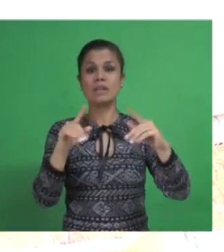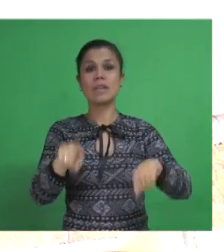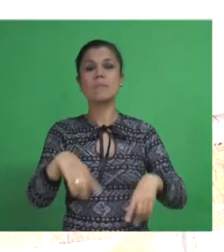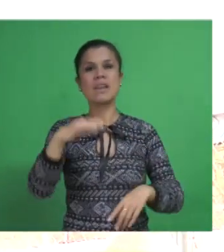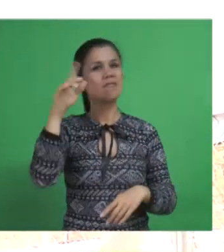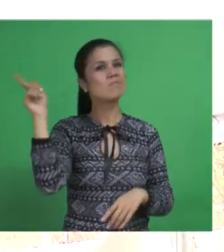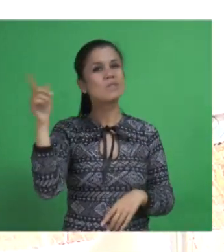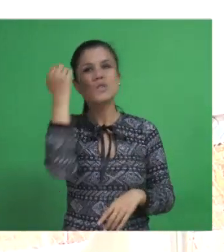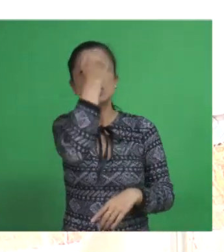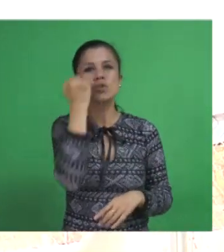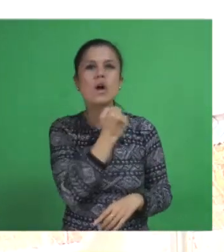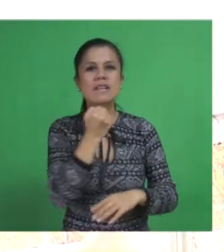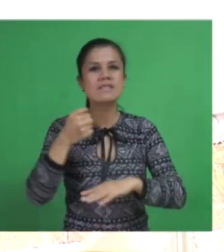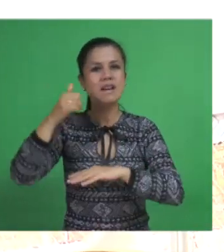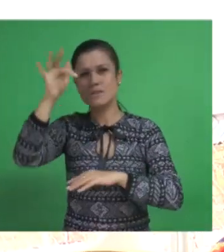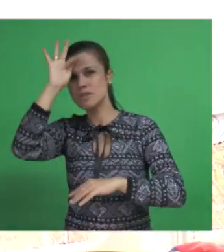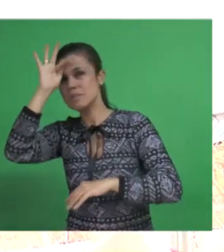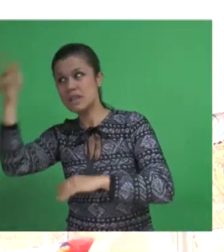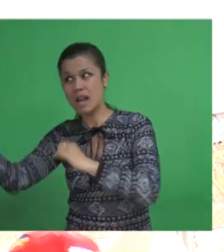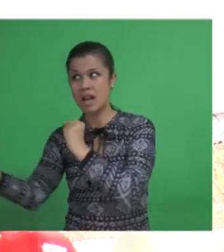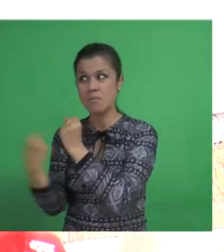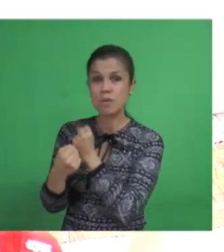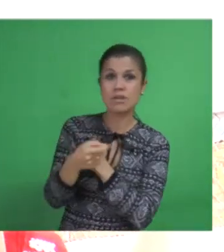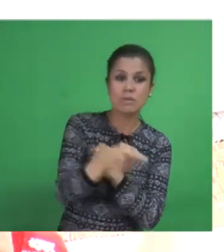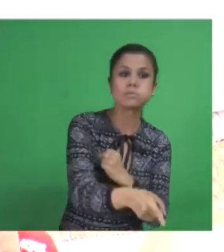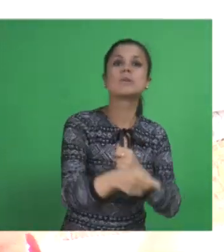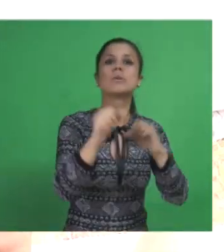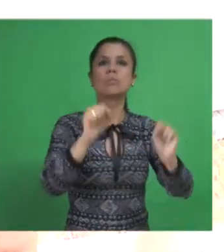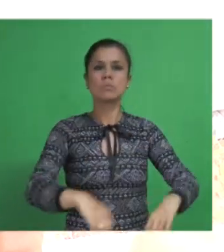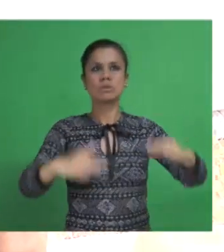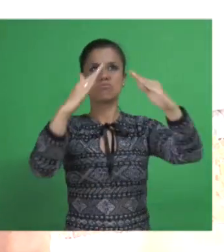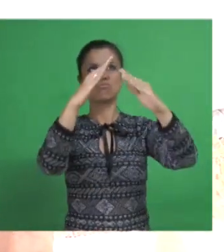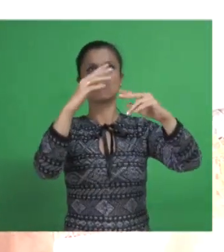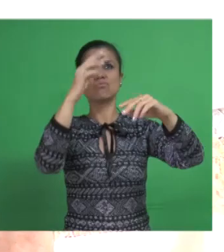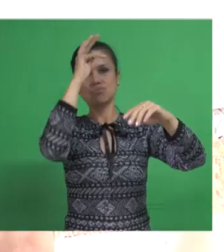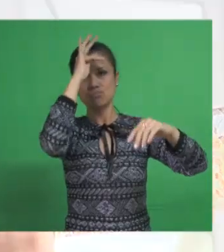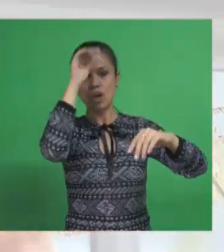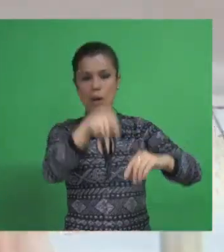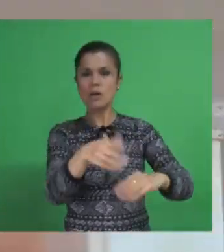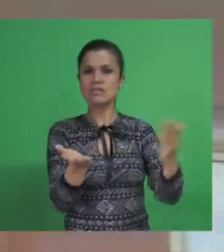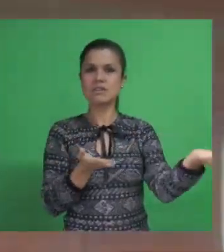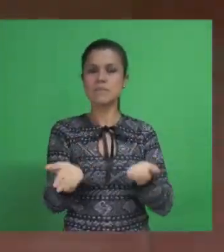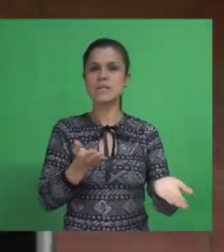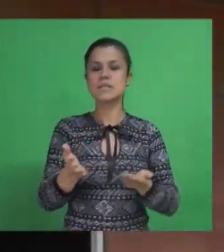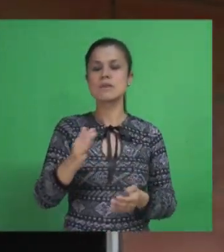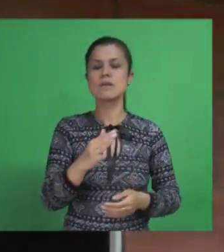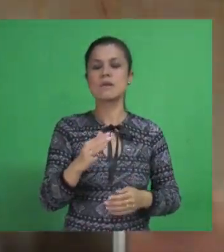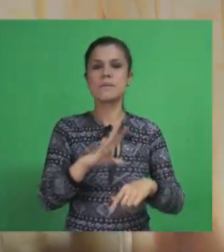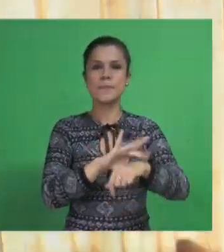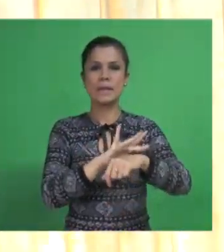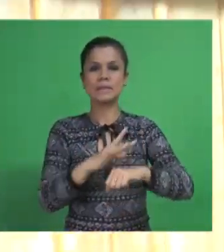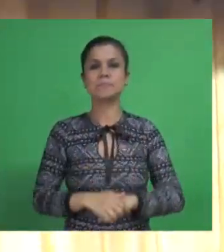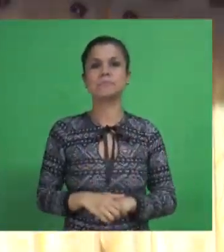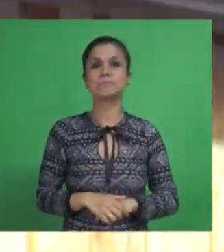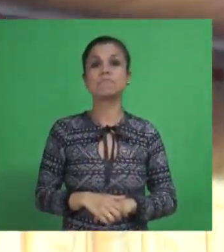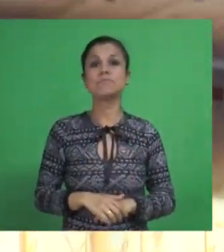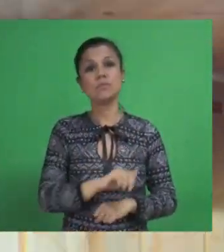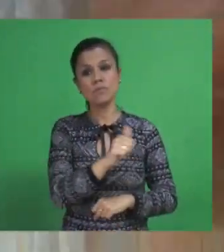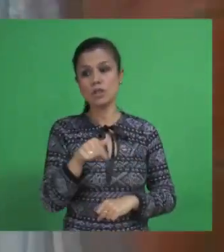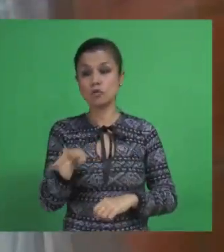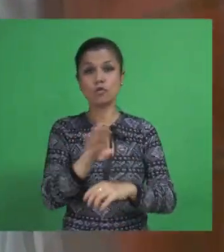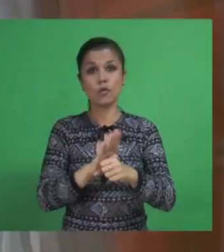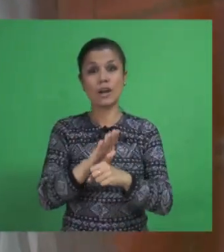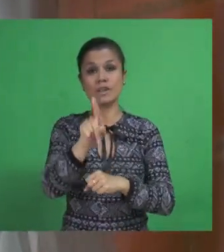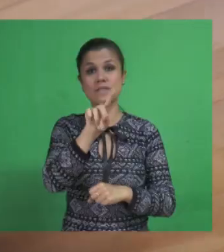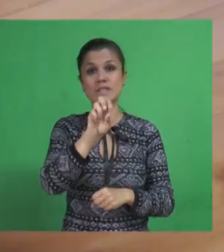el Hospital Mario Gaitán Llanguas para procurar que los servicios médicos no falten acá. En el barrio San José, el gobernador y el alcalde